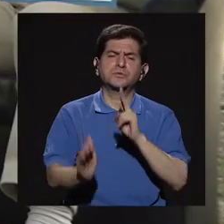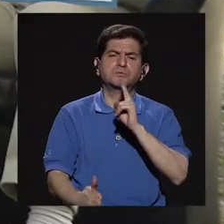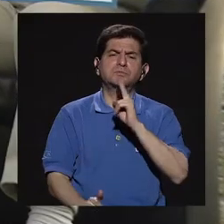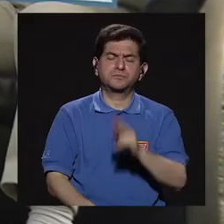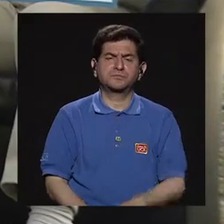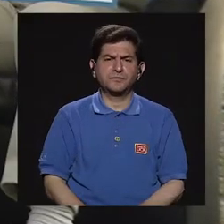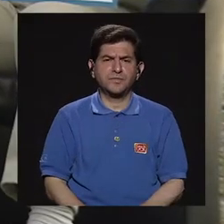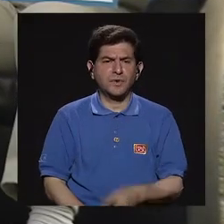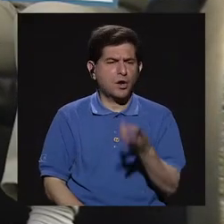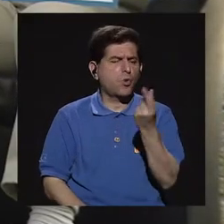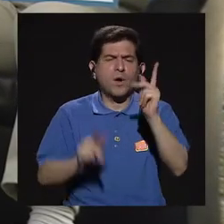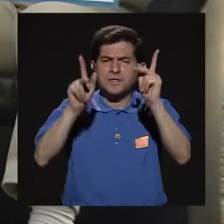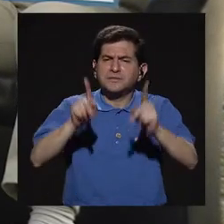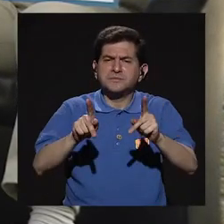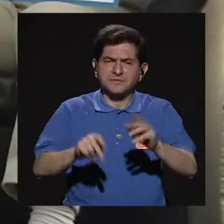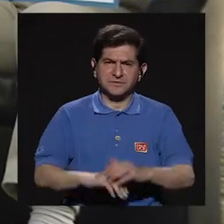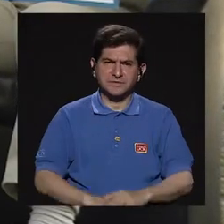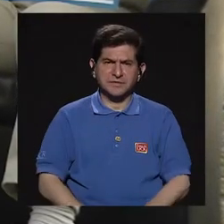¿Cuánto es el cupo?